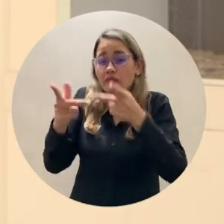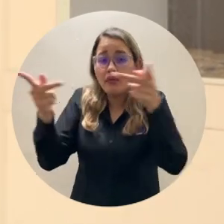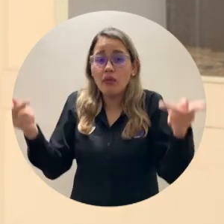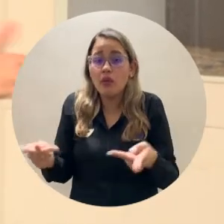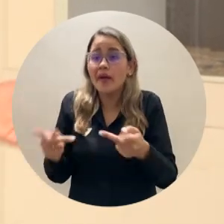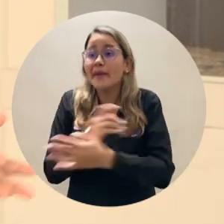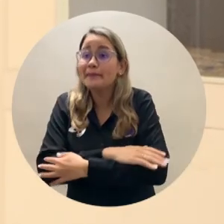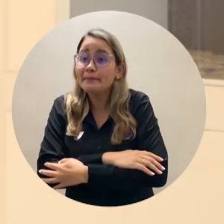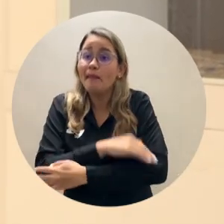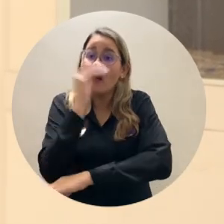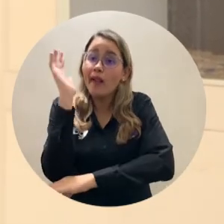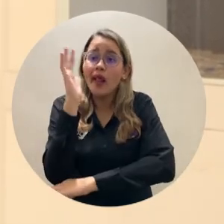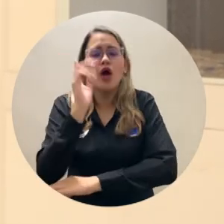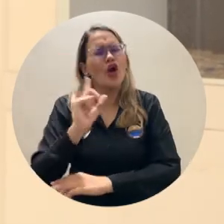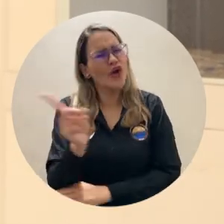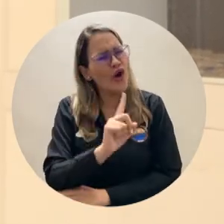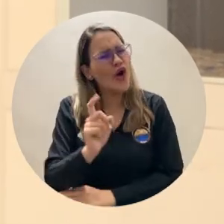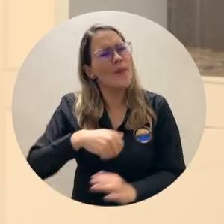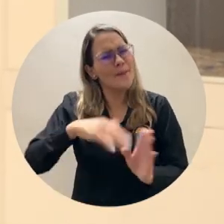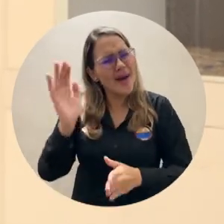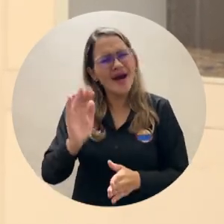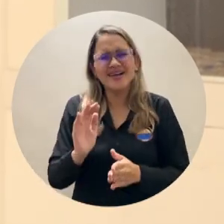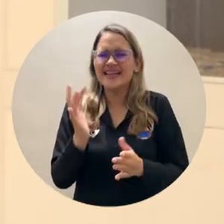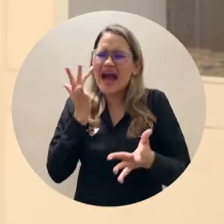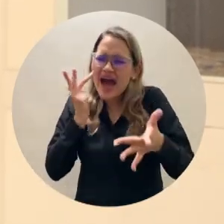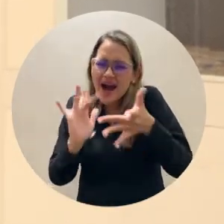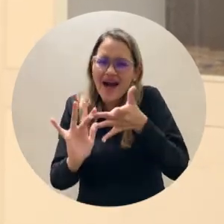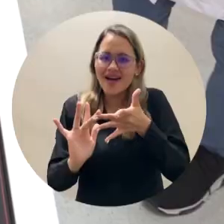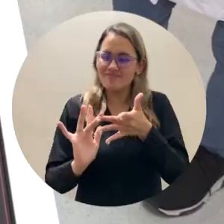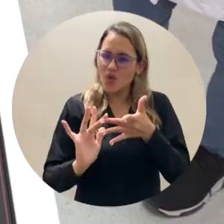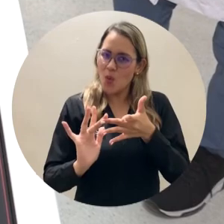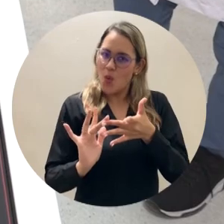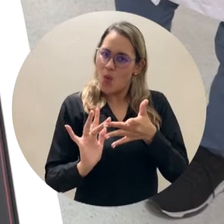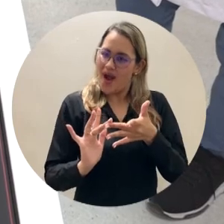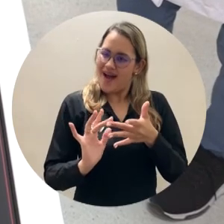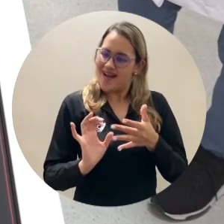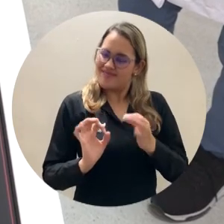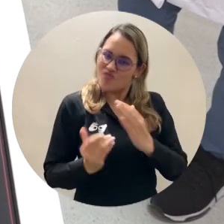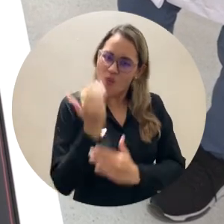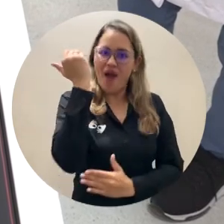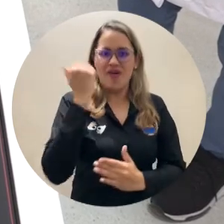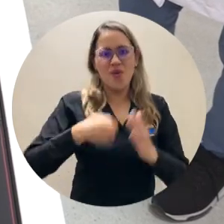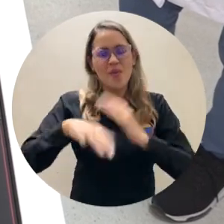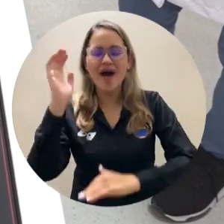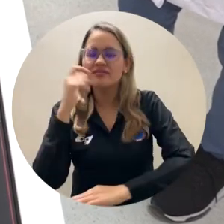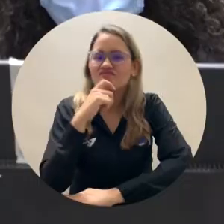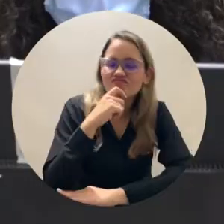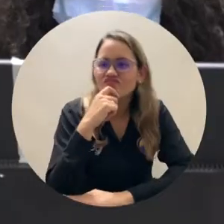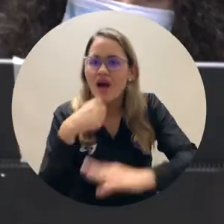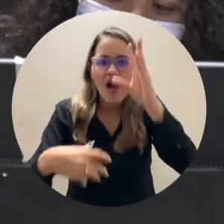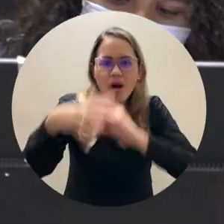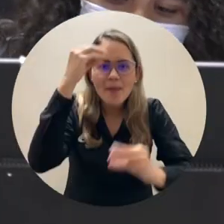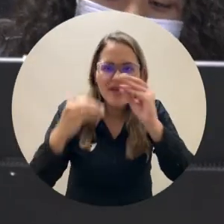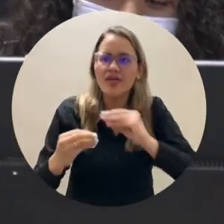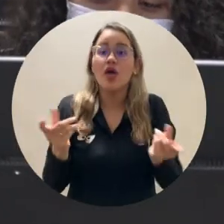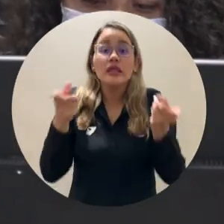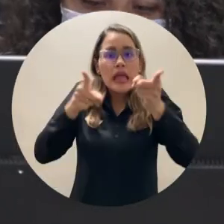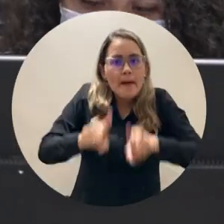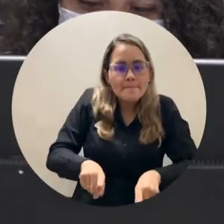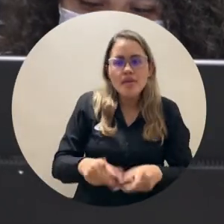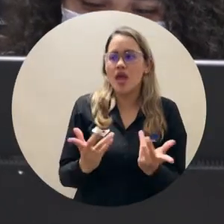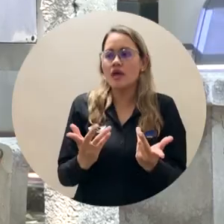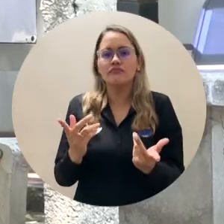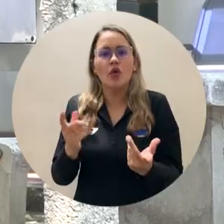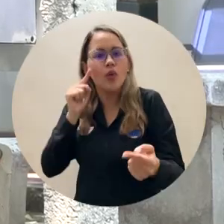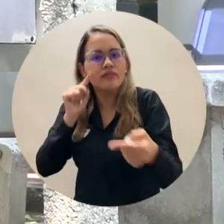antes de la pandemia, sino que sea una metodología un poco más didáctica, más moderna, en la que no solamente estemos en el